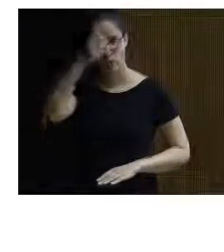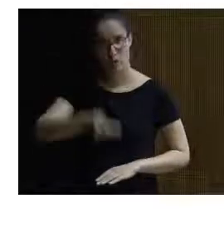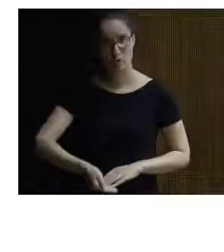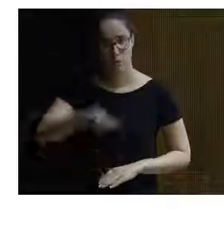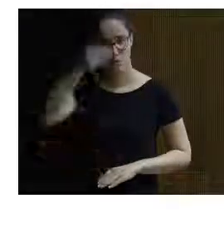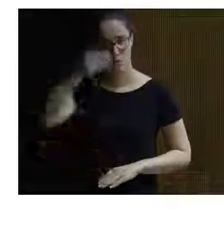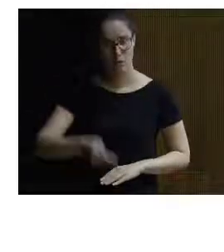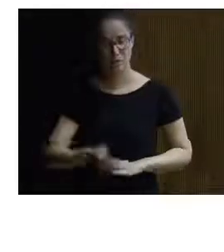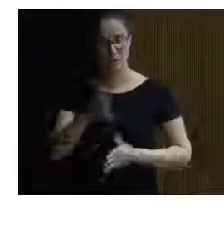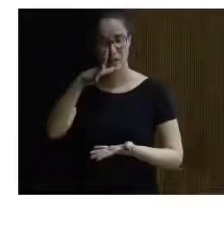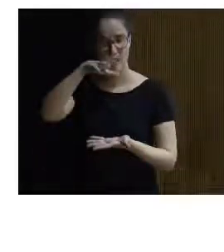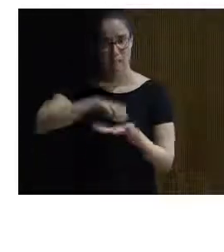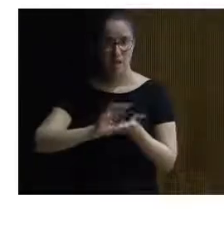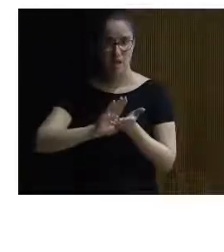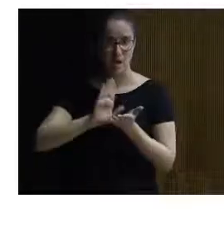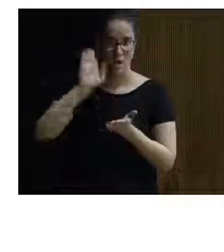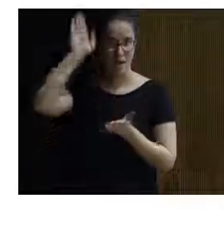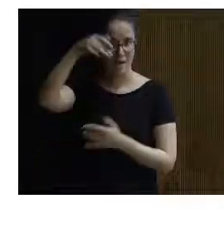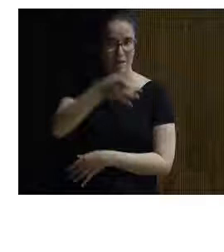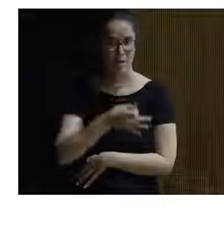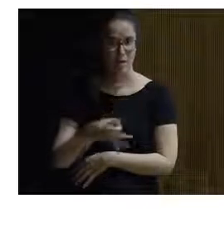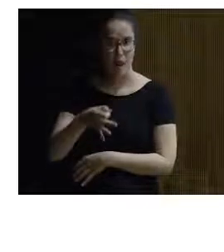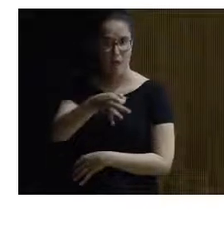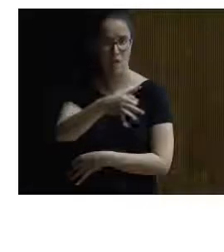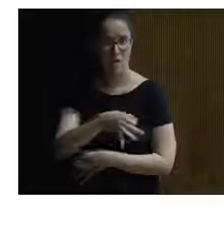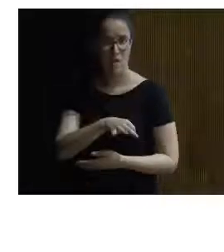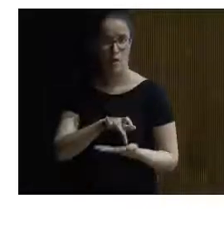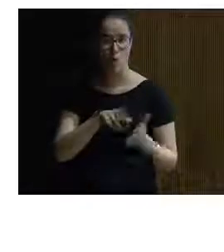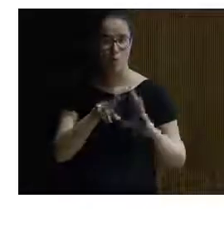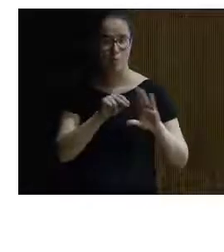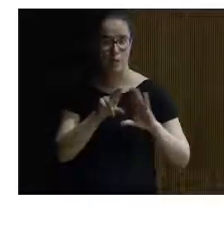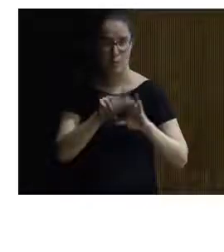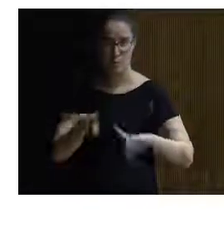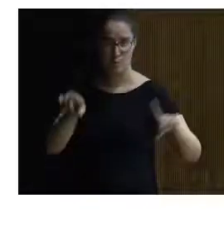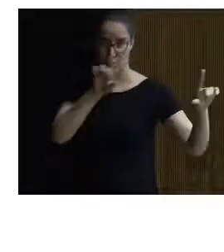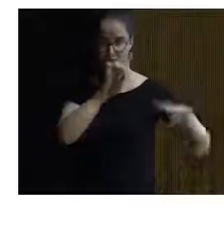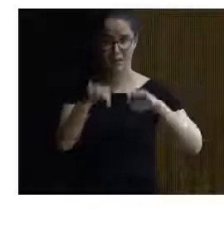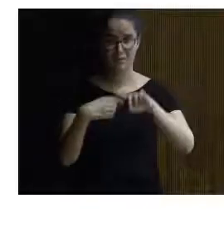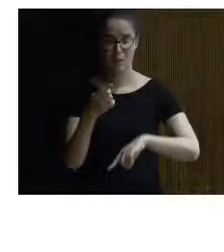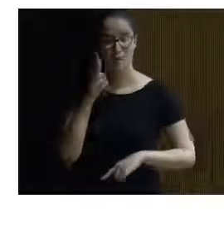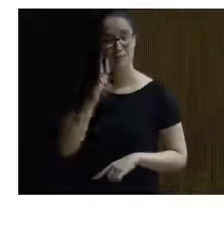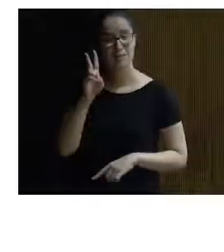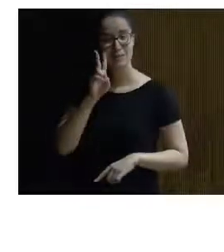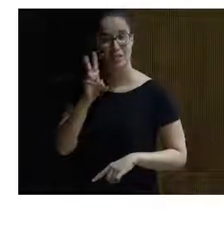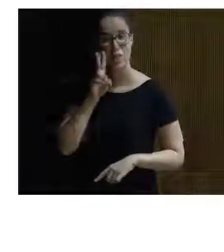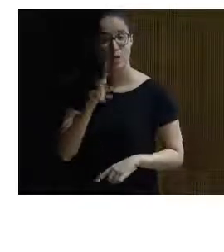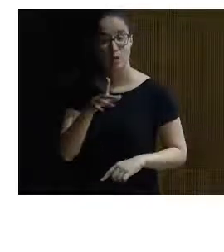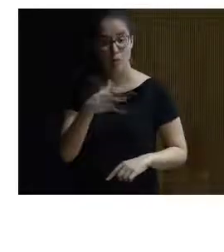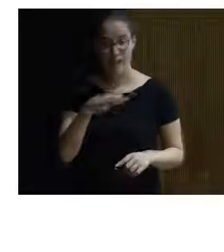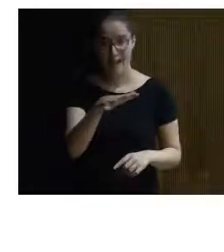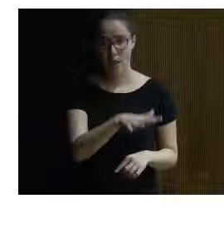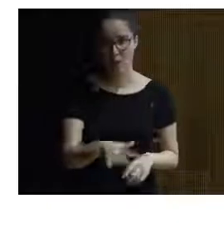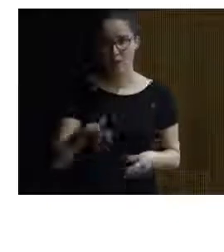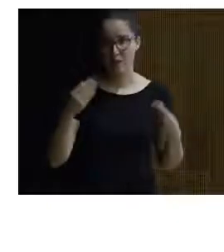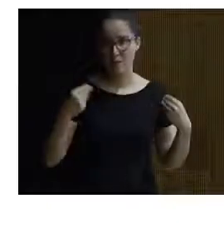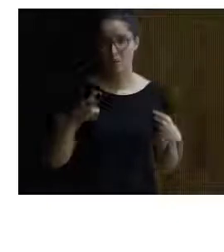Villa de la Olmeda Romana de Palencia. Os voy a un vídeo primero y vais a ver lo que se puede conseguir en un sitio como